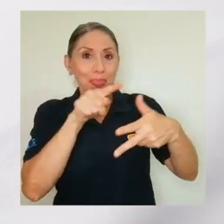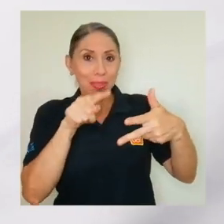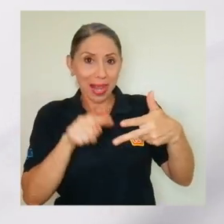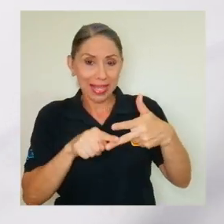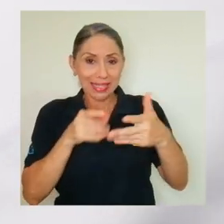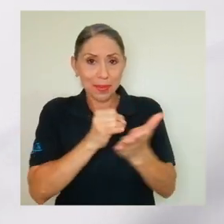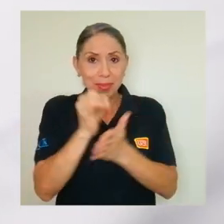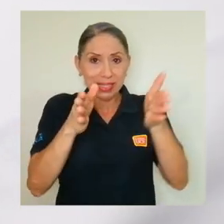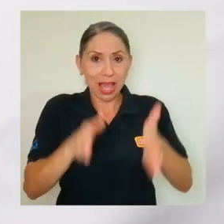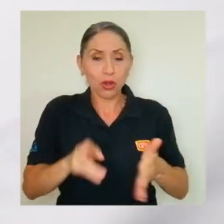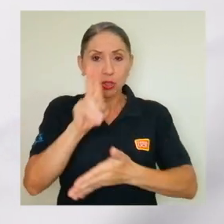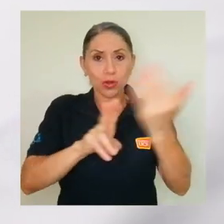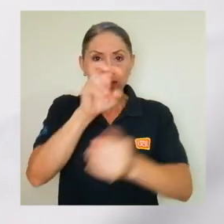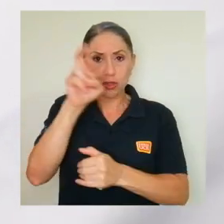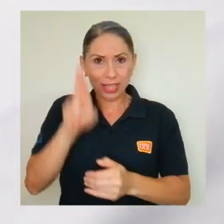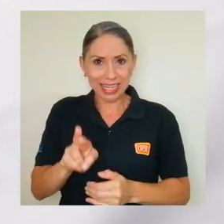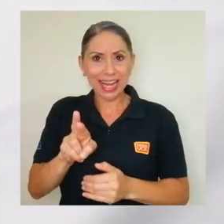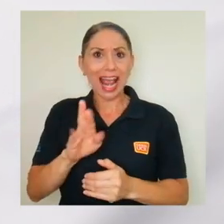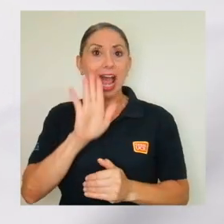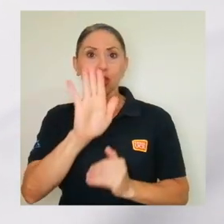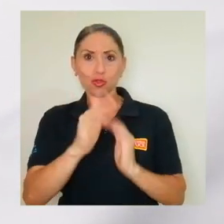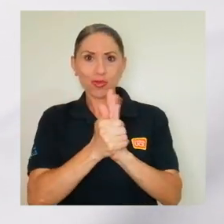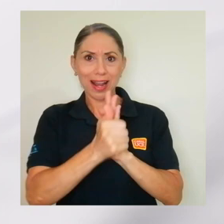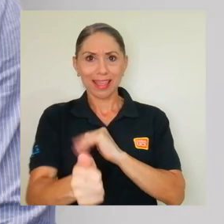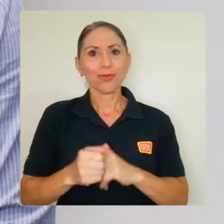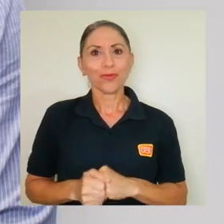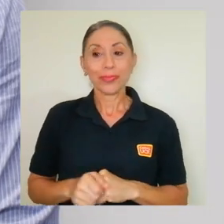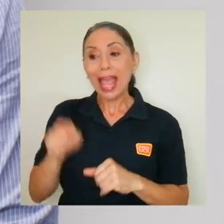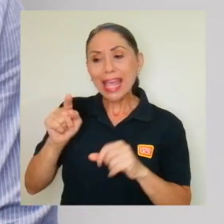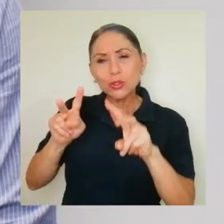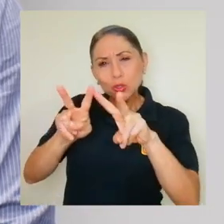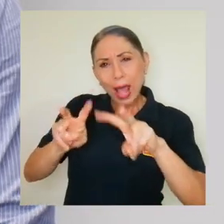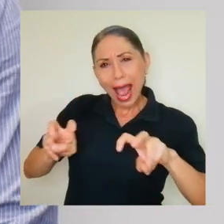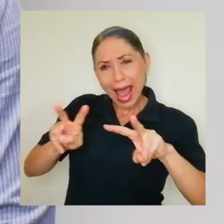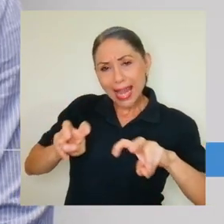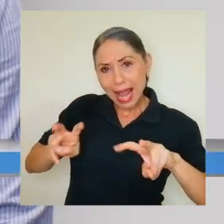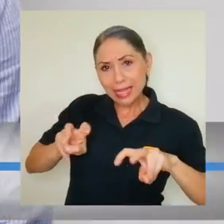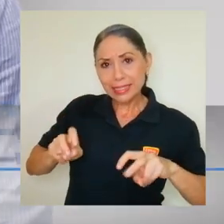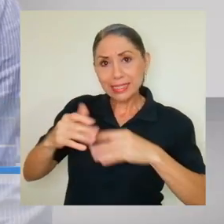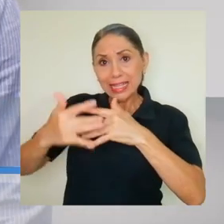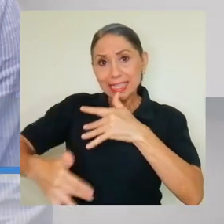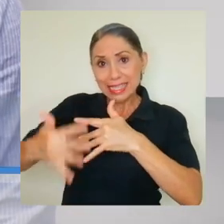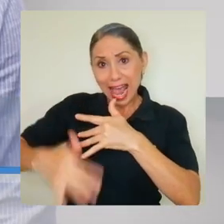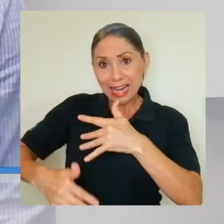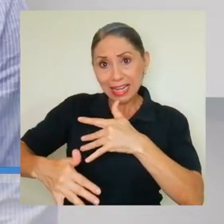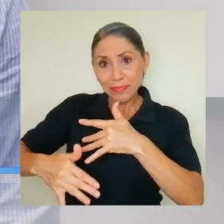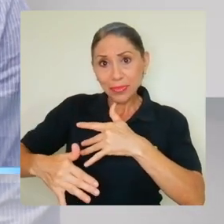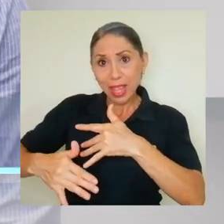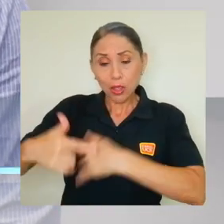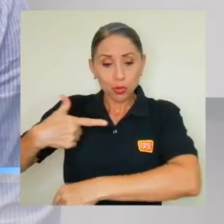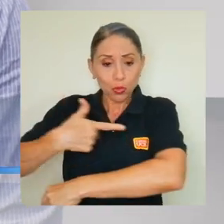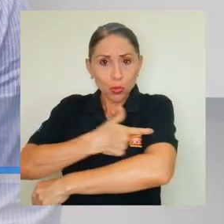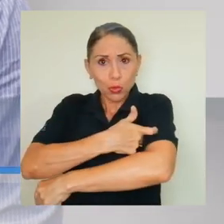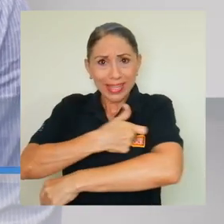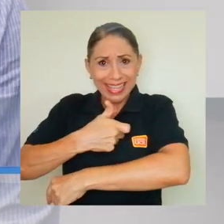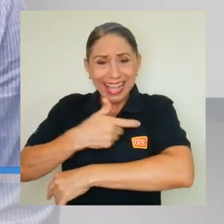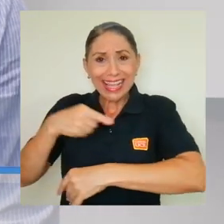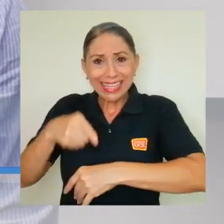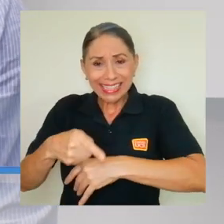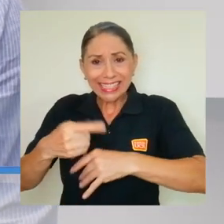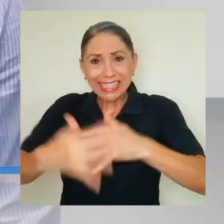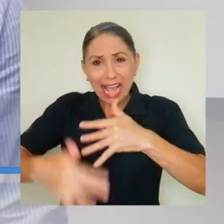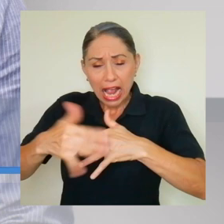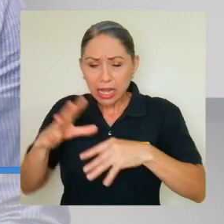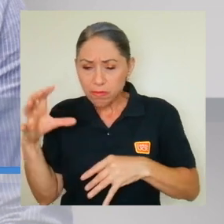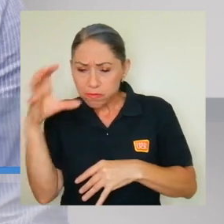investigadores de la UCR. Es un análisis de sangre, entonces en las muestras de sangre de los pacientes lo que hacemos es cuantificar la